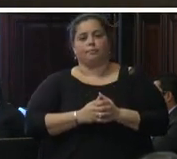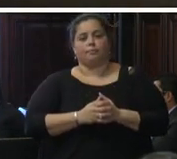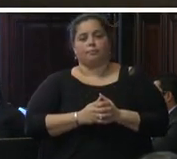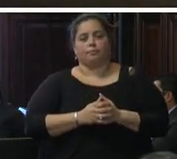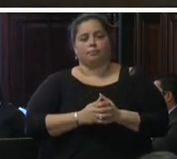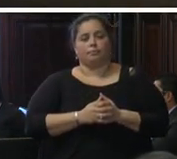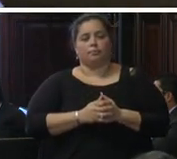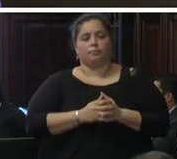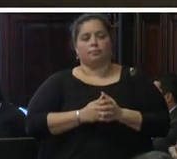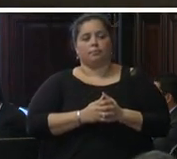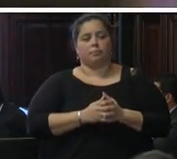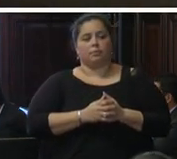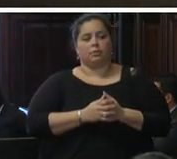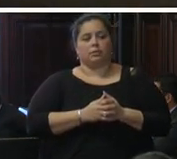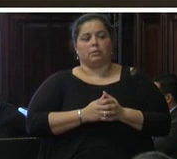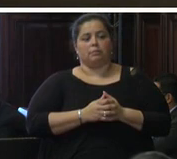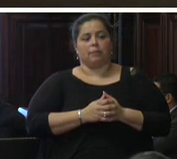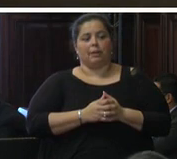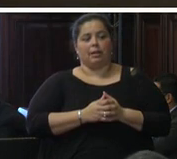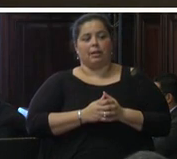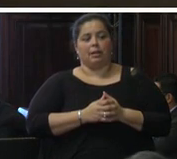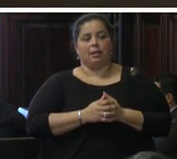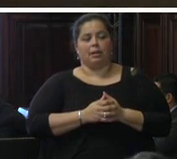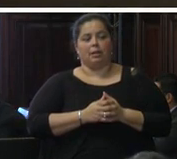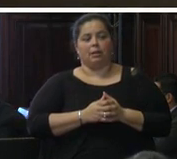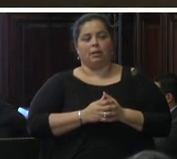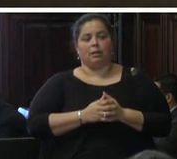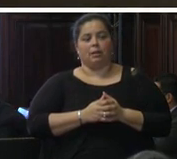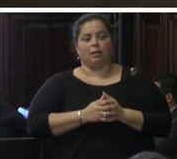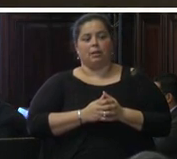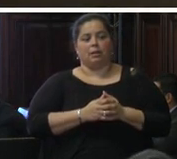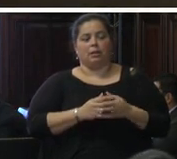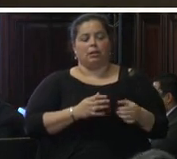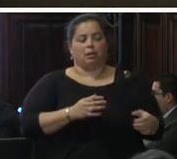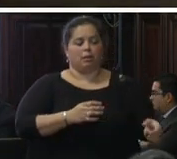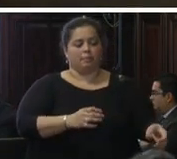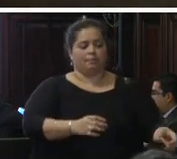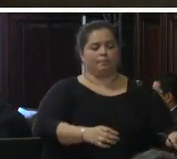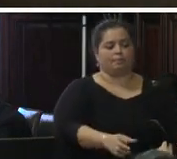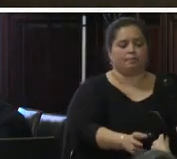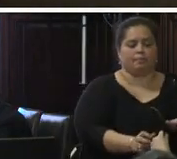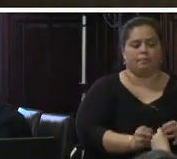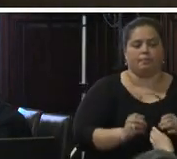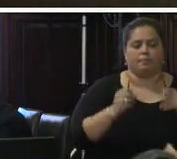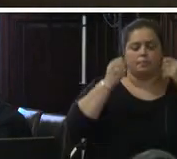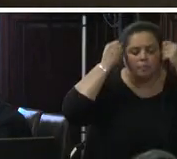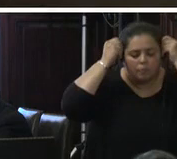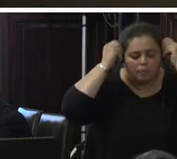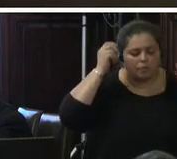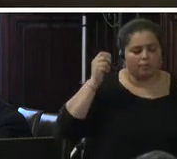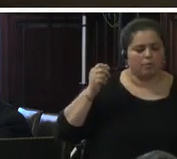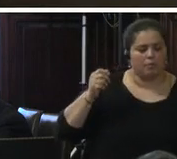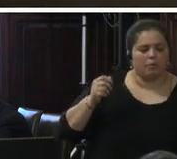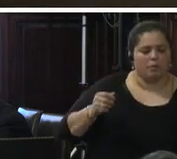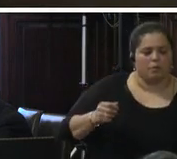no i now invite the thematic rapporteur of this